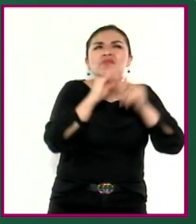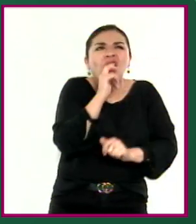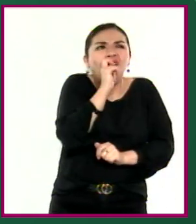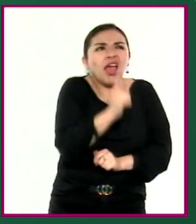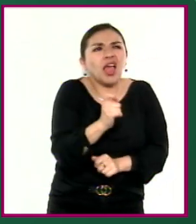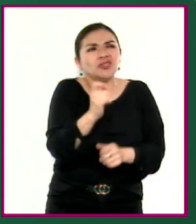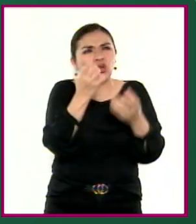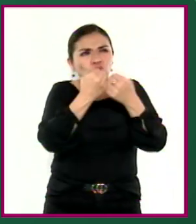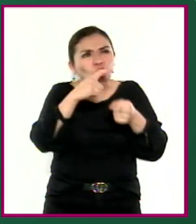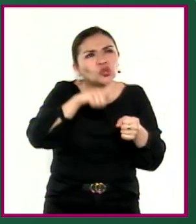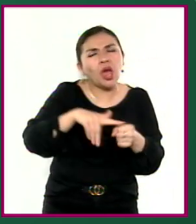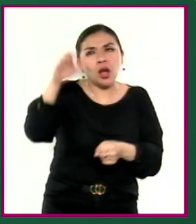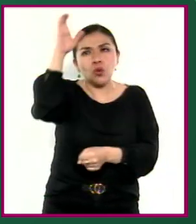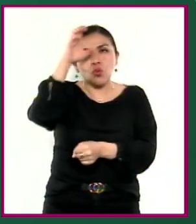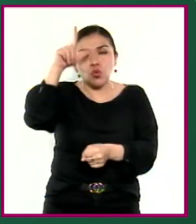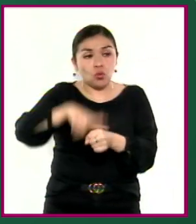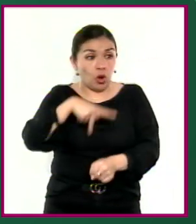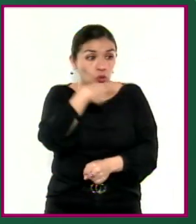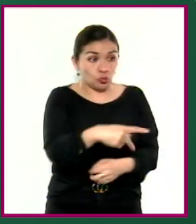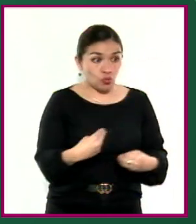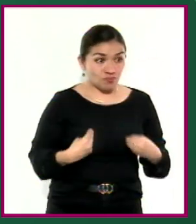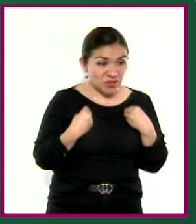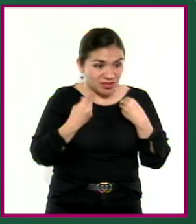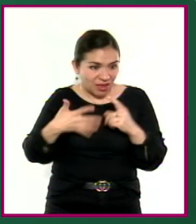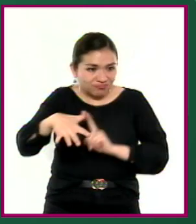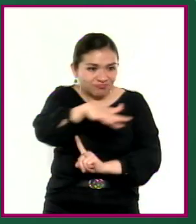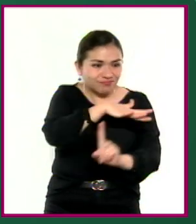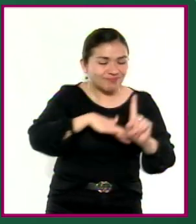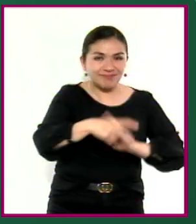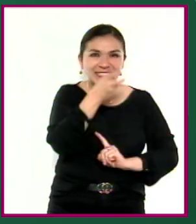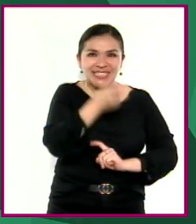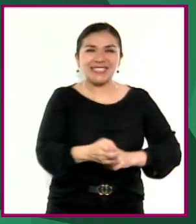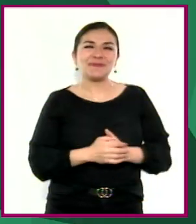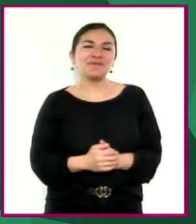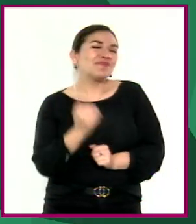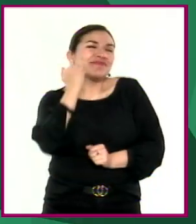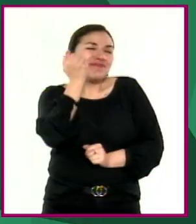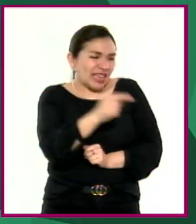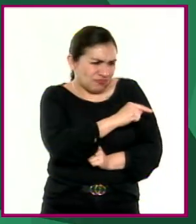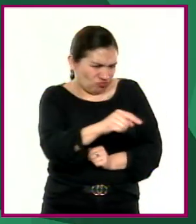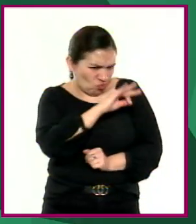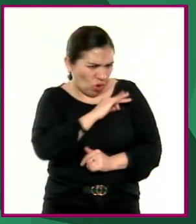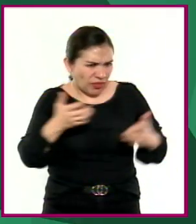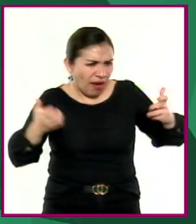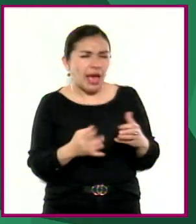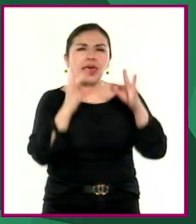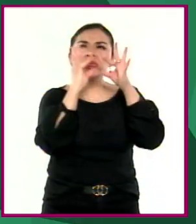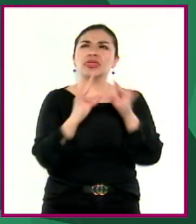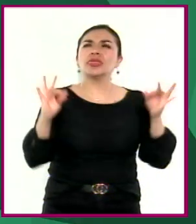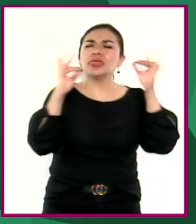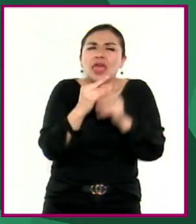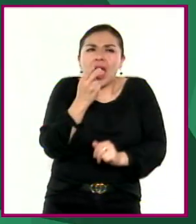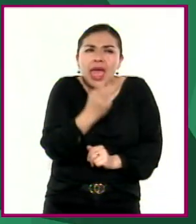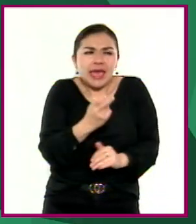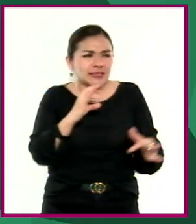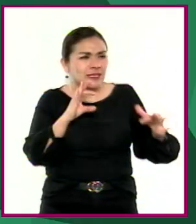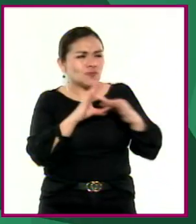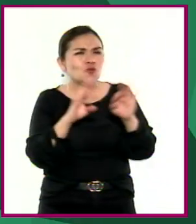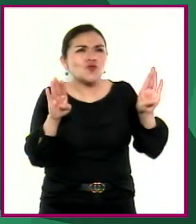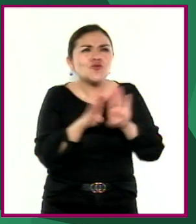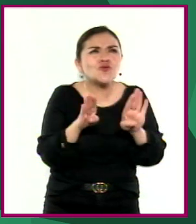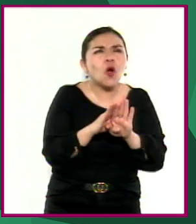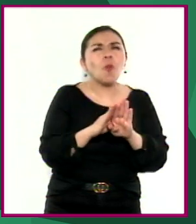sociales y culturales de las que forman parte y que constituyen su entorno. Se busca que sean capaces de describir estas relaciones,